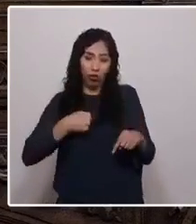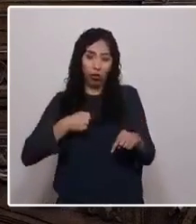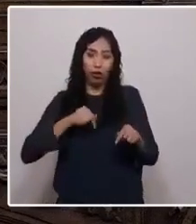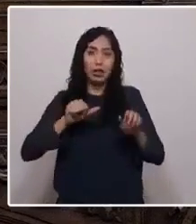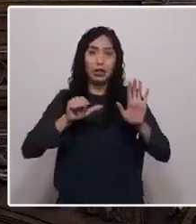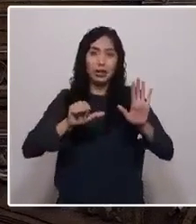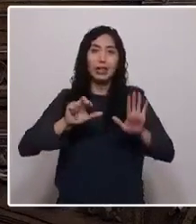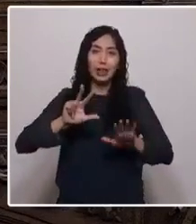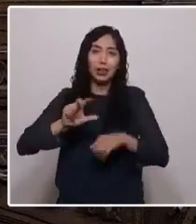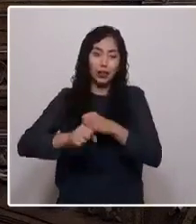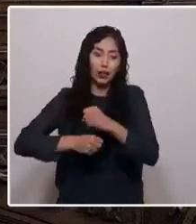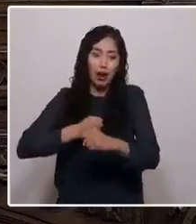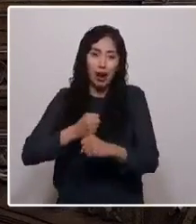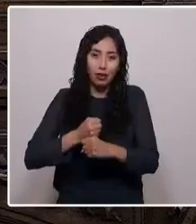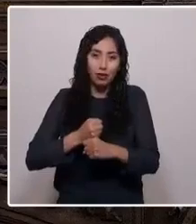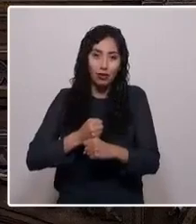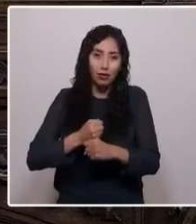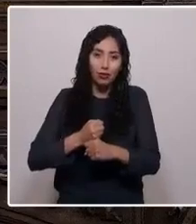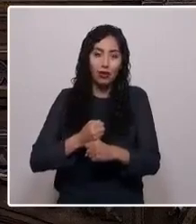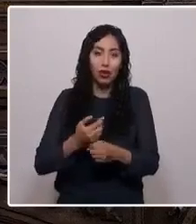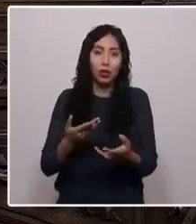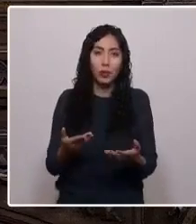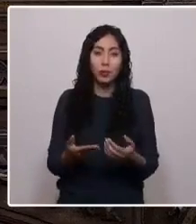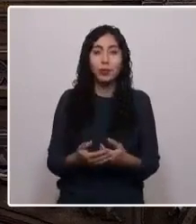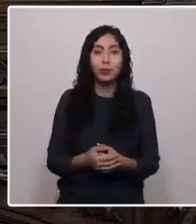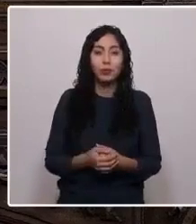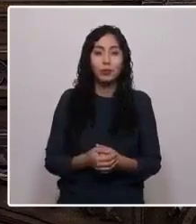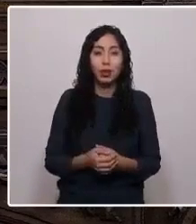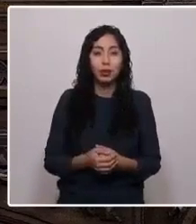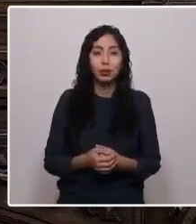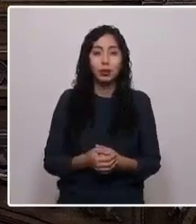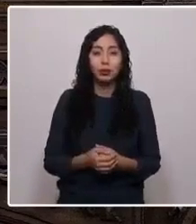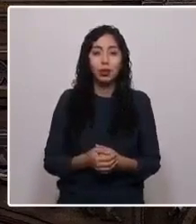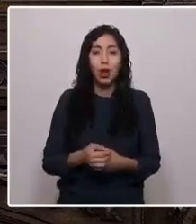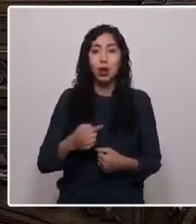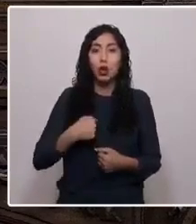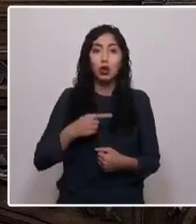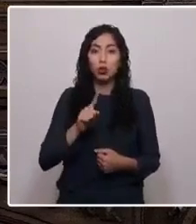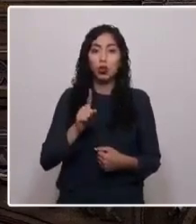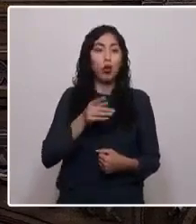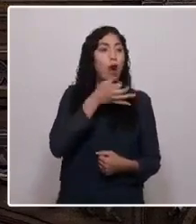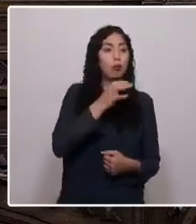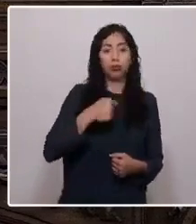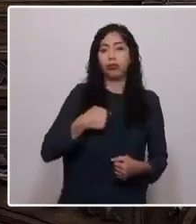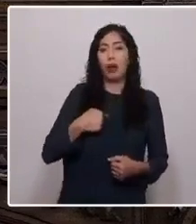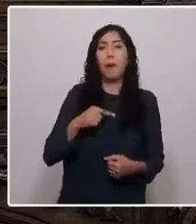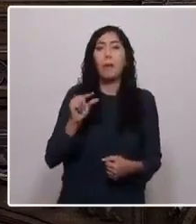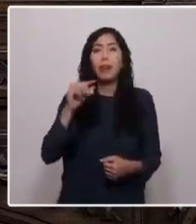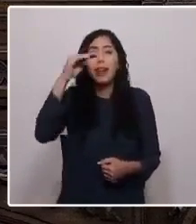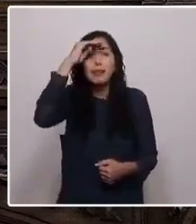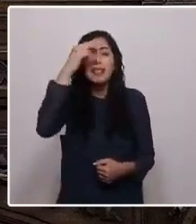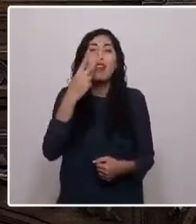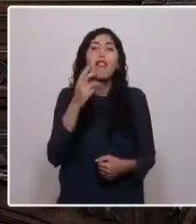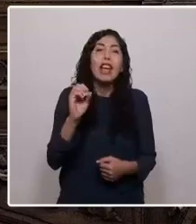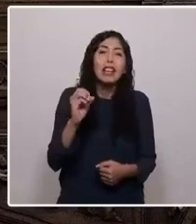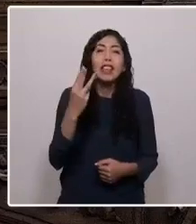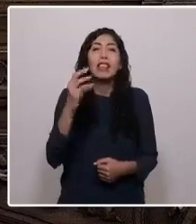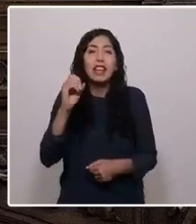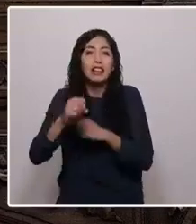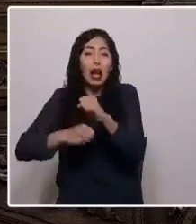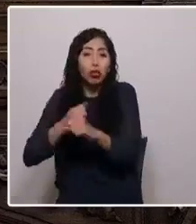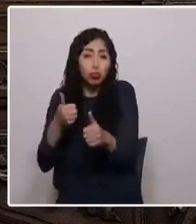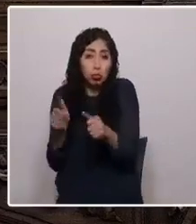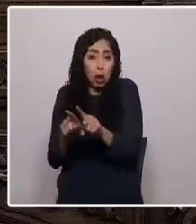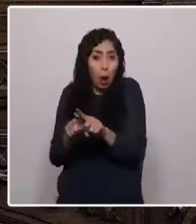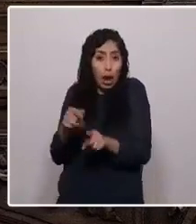No estoy hablando desde la inmediatez de los 20 ni de los 30 años, que son sumamente importantes